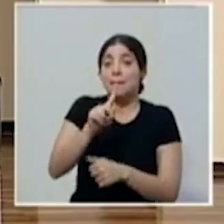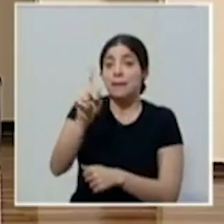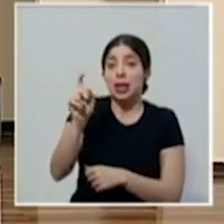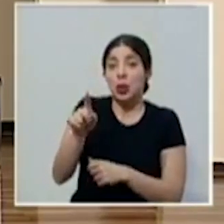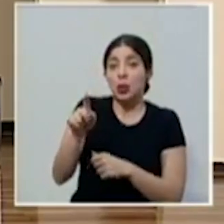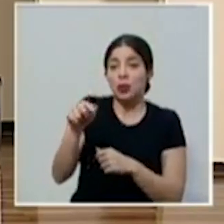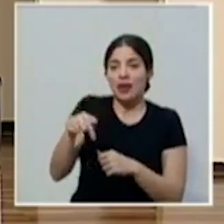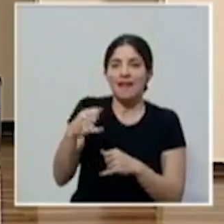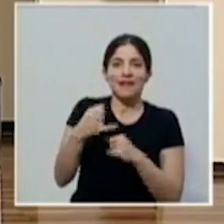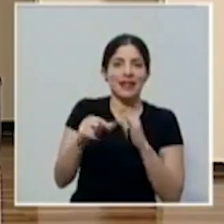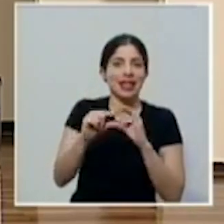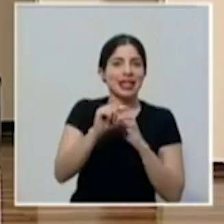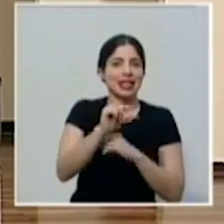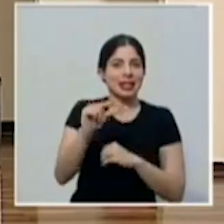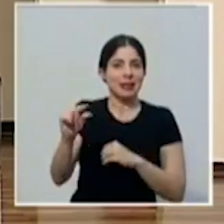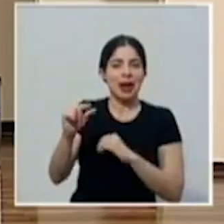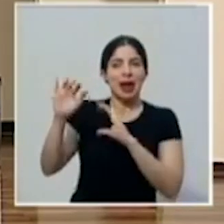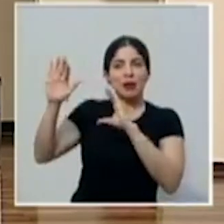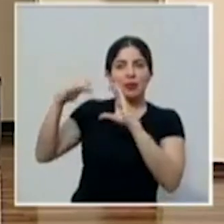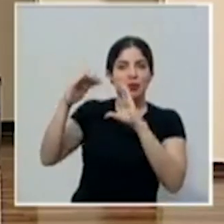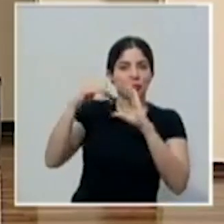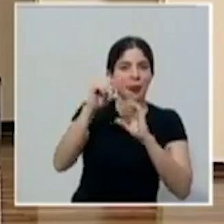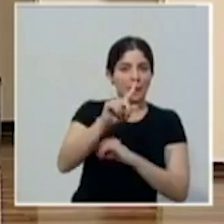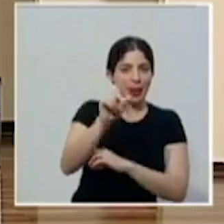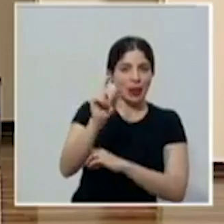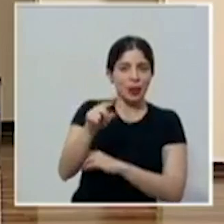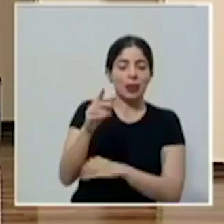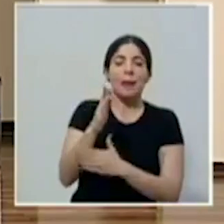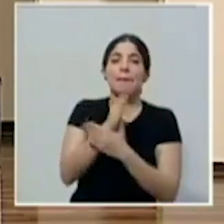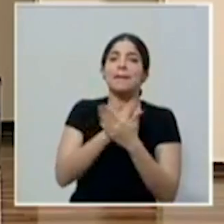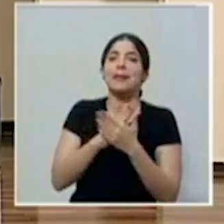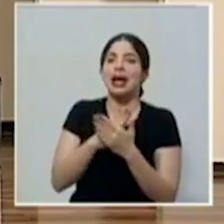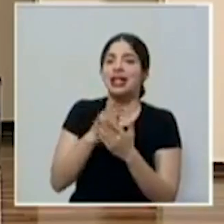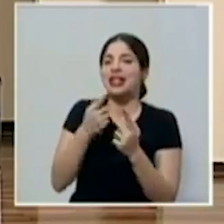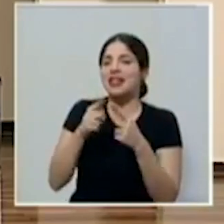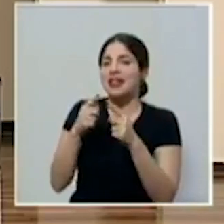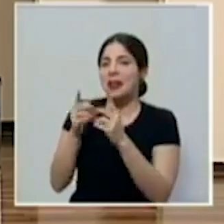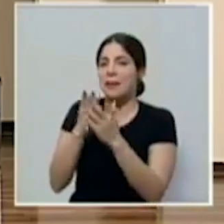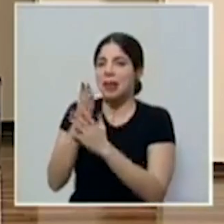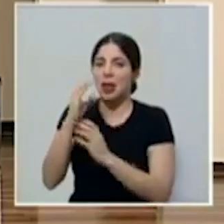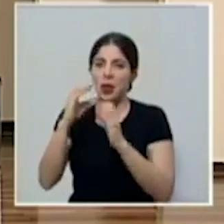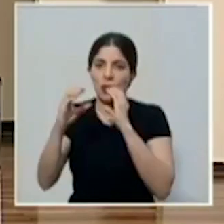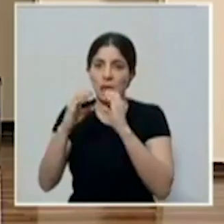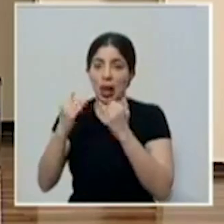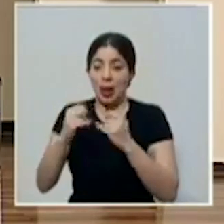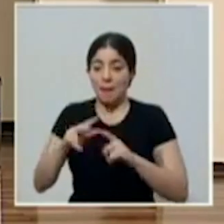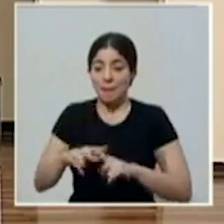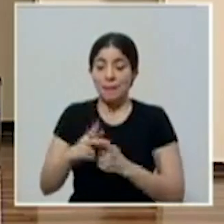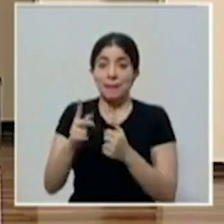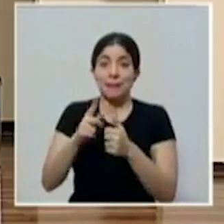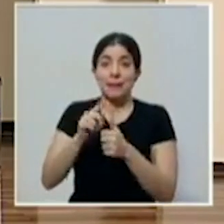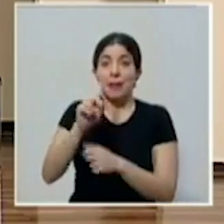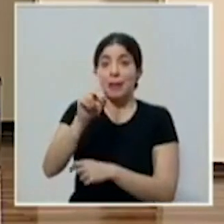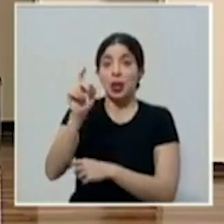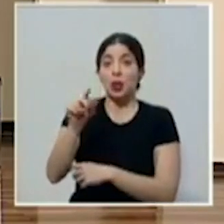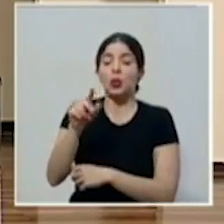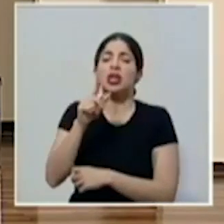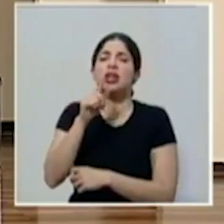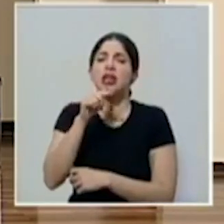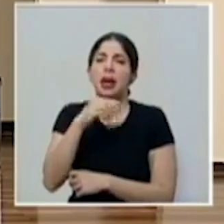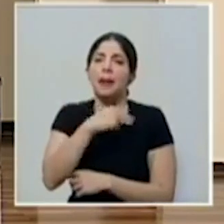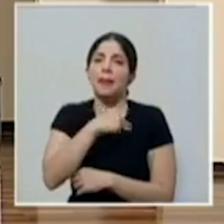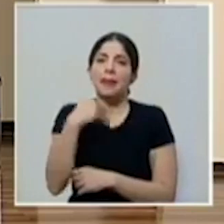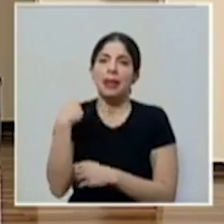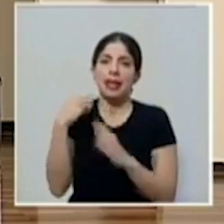este fin de semana son vía remota por parte de los medios de comunicación. Iniciamos con la primera consulta para el señor ministro